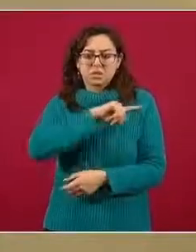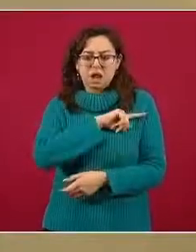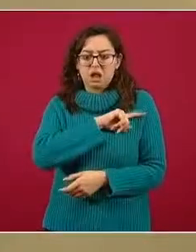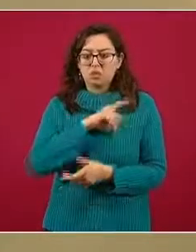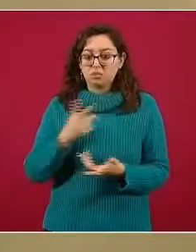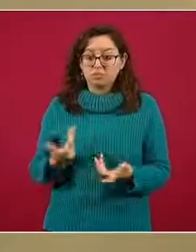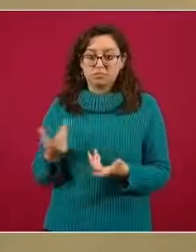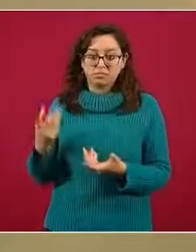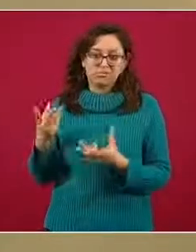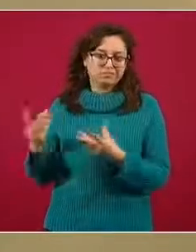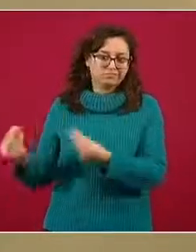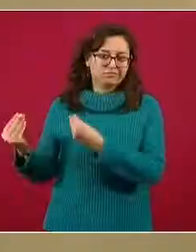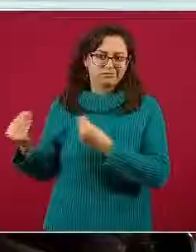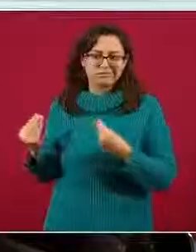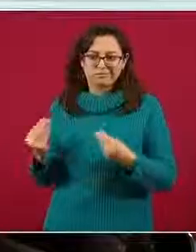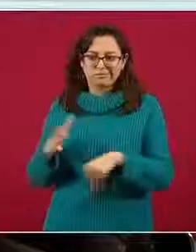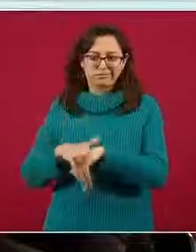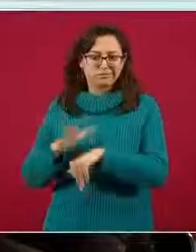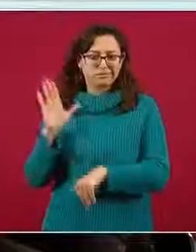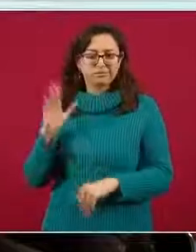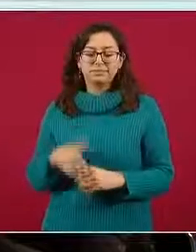recuperaron en su casa.